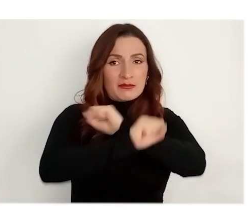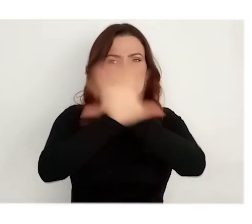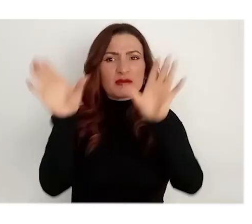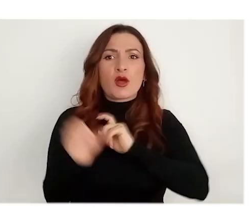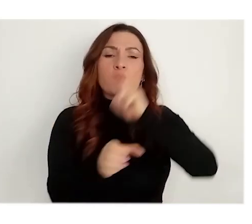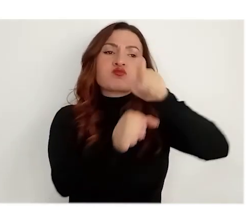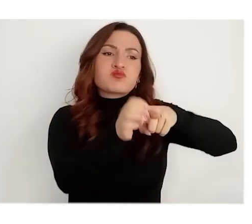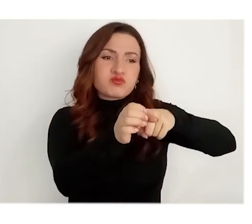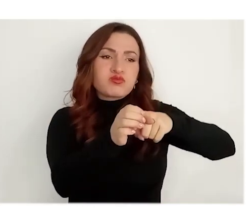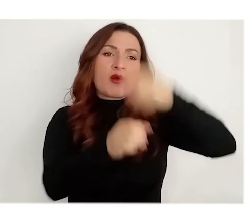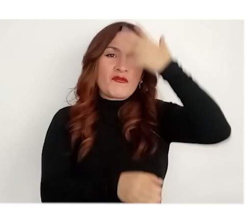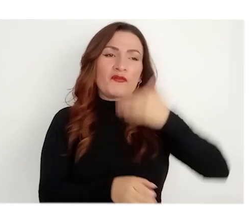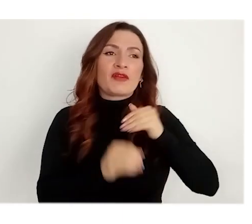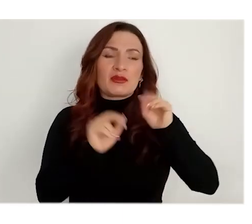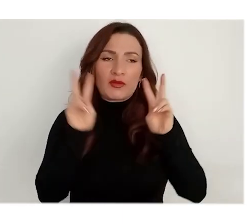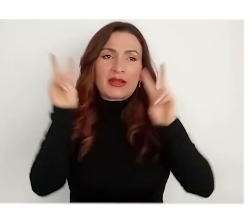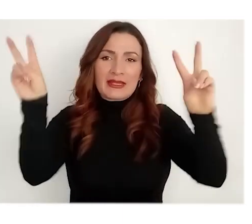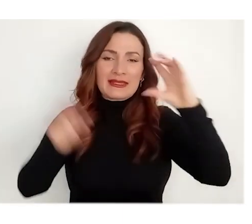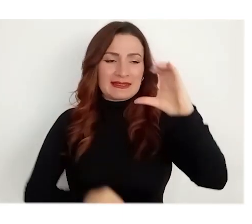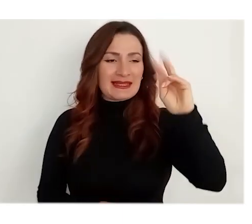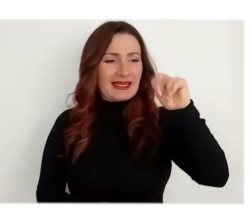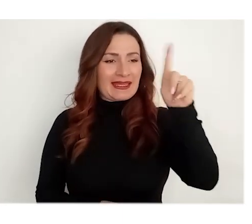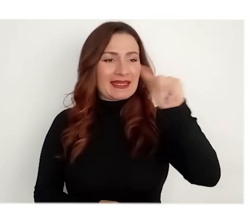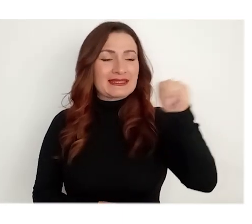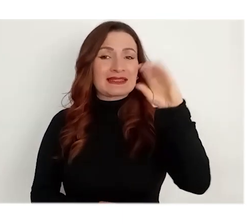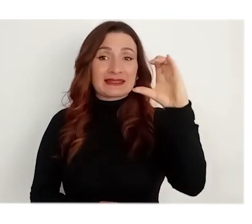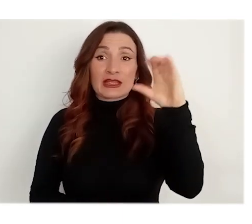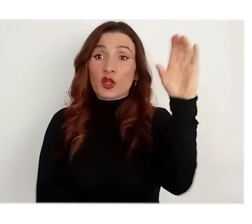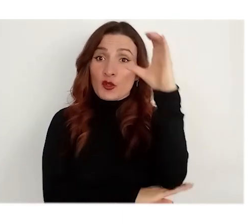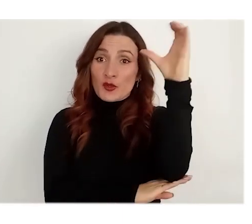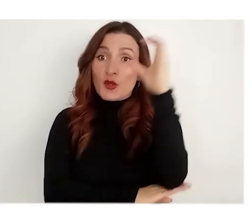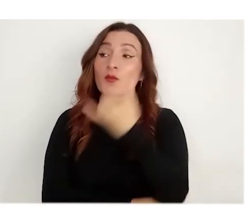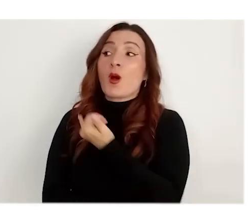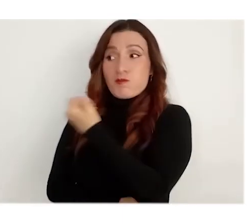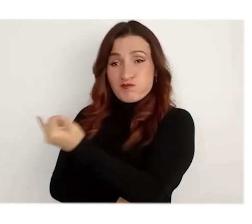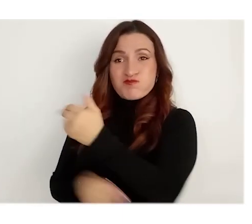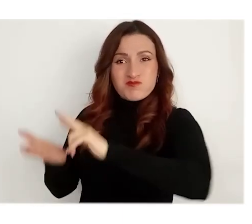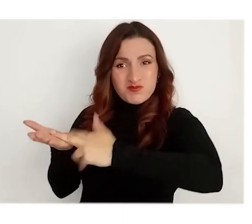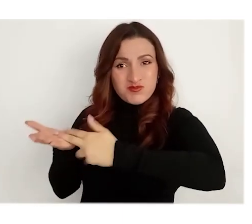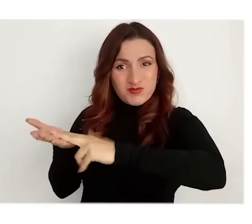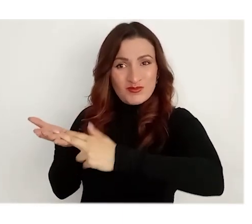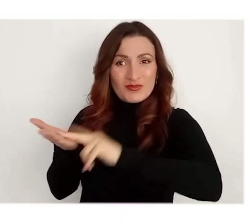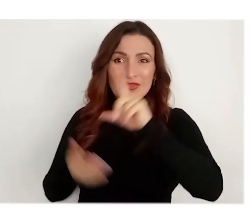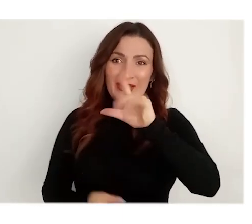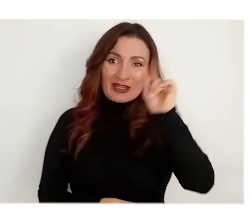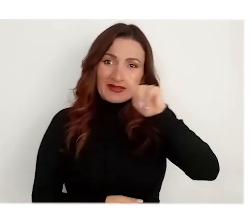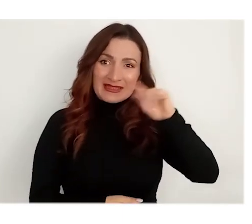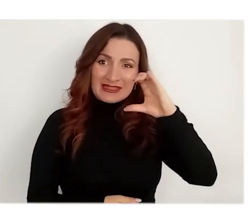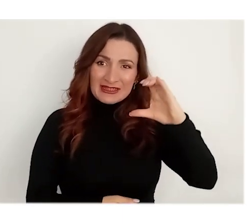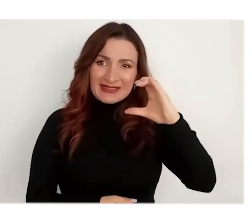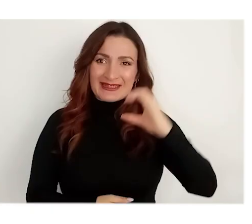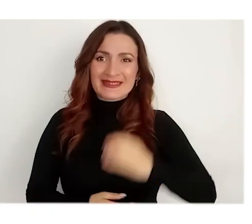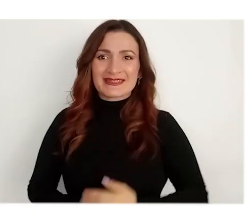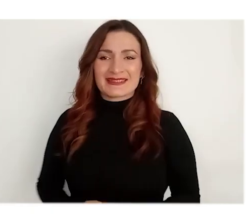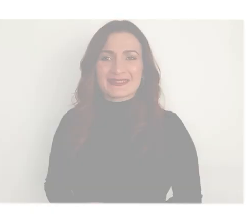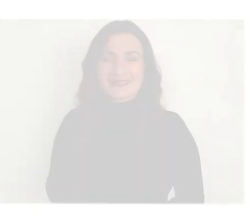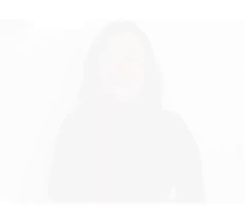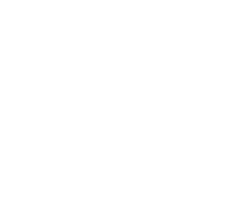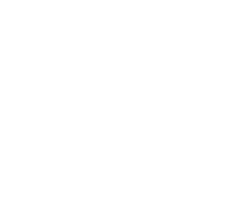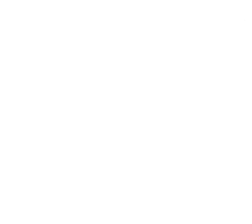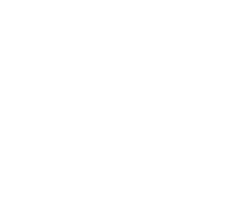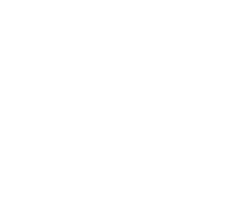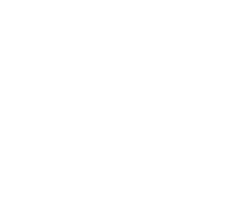la fanpage de la Comisión Nacional del Servicio Civil, CNSC Colombia. Contaremos con intérpretes de lengua de señas colombiana.